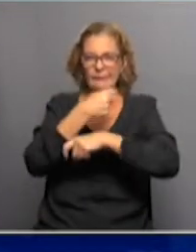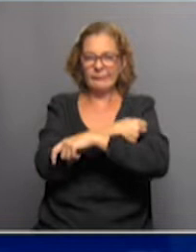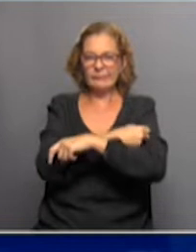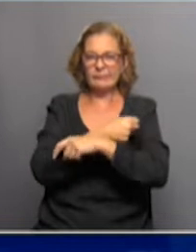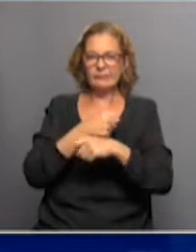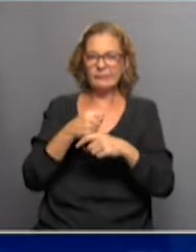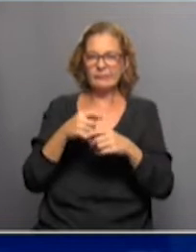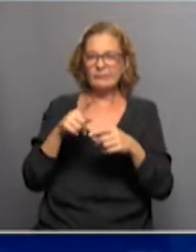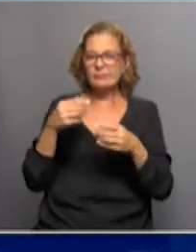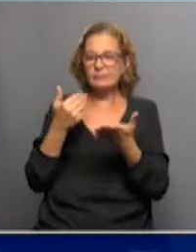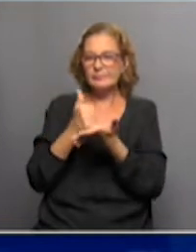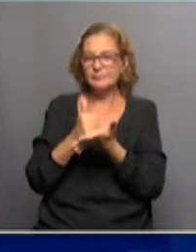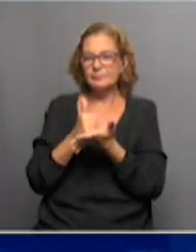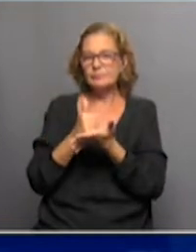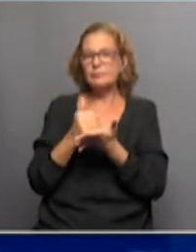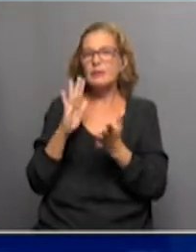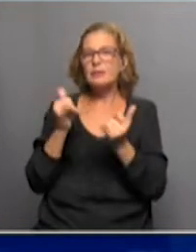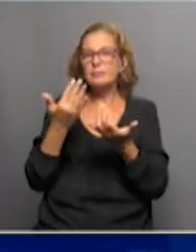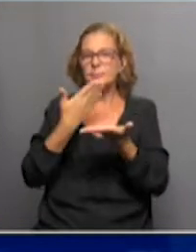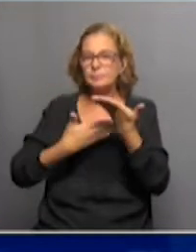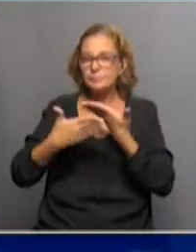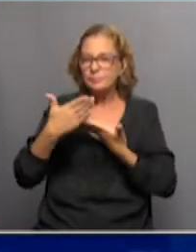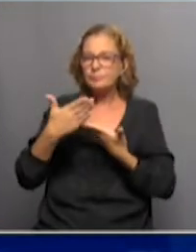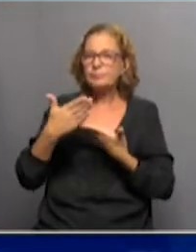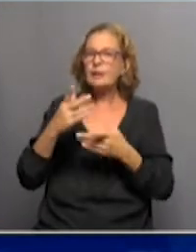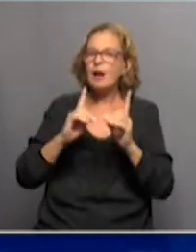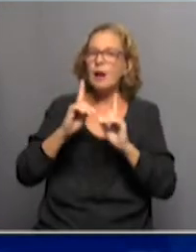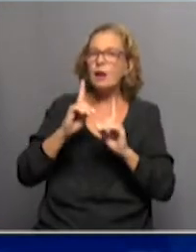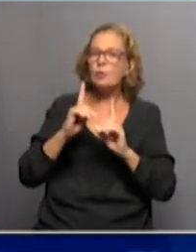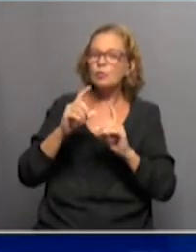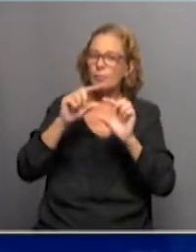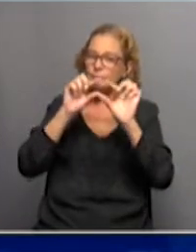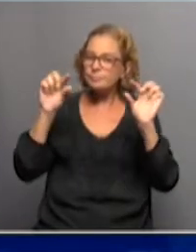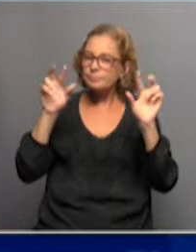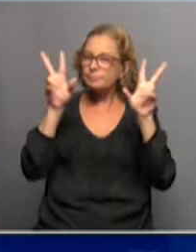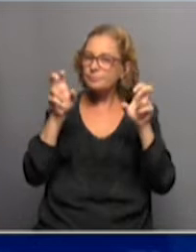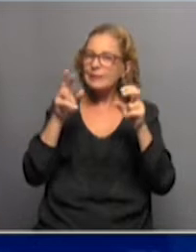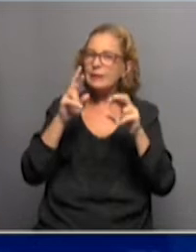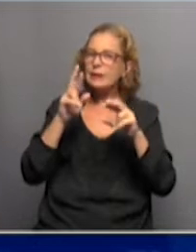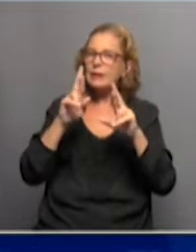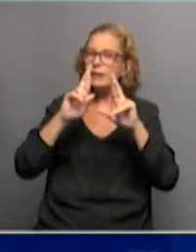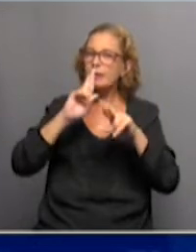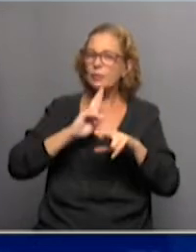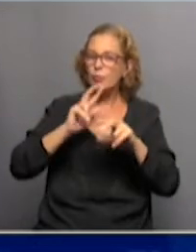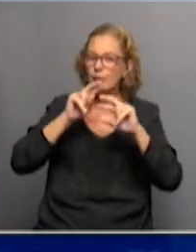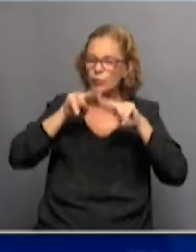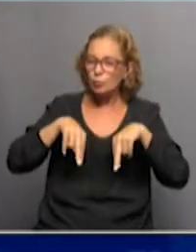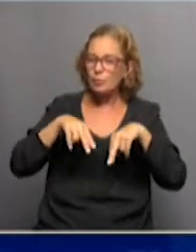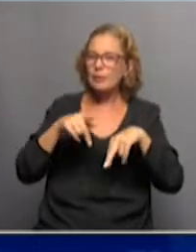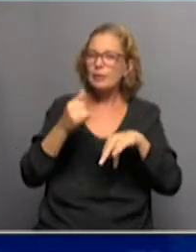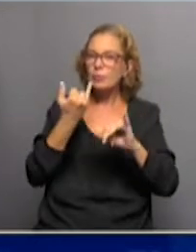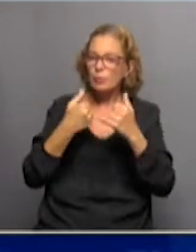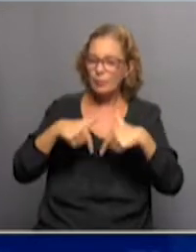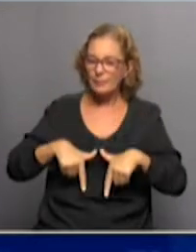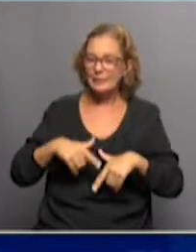había en la vuelta. Ya compartiremos contigo, Adriana, algunos fragmentos del resumen del informe que han sido publicados por